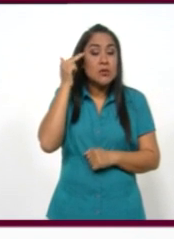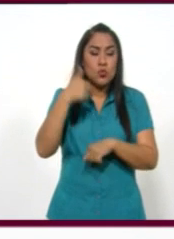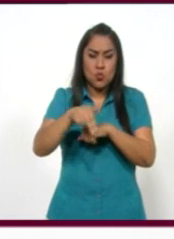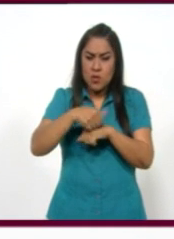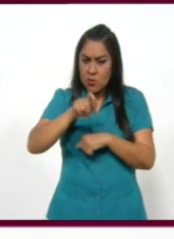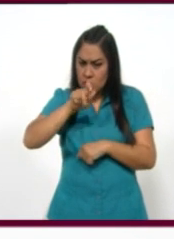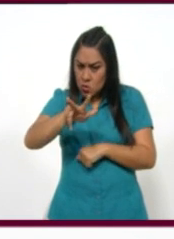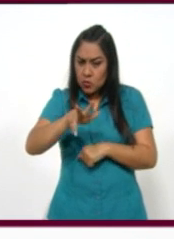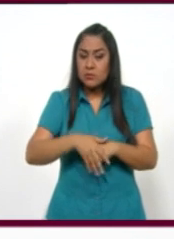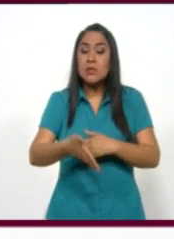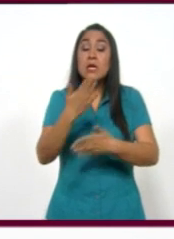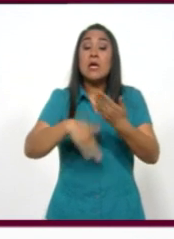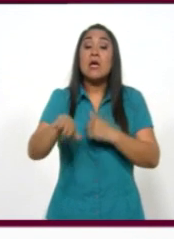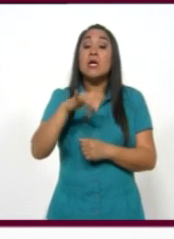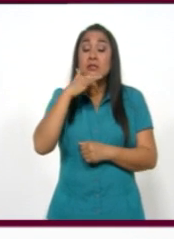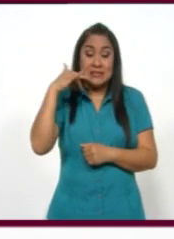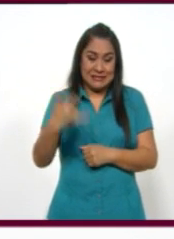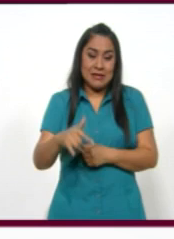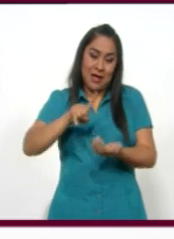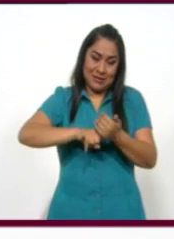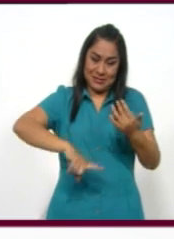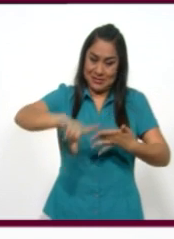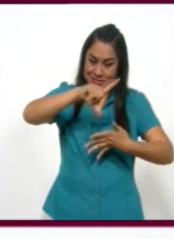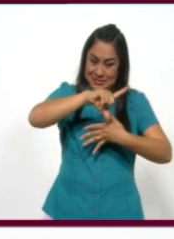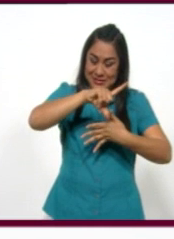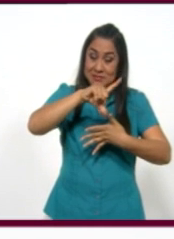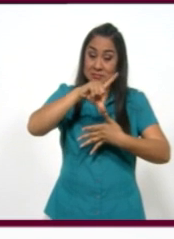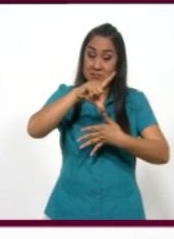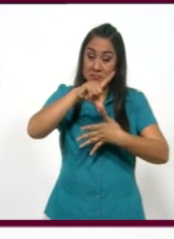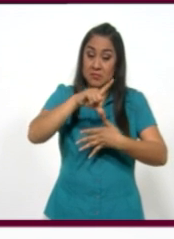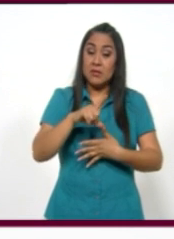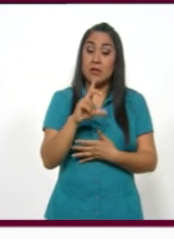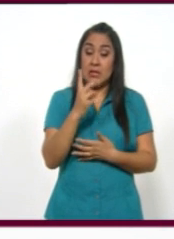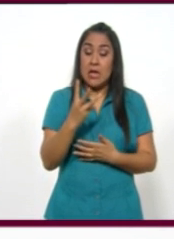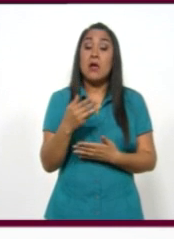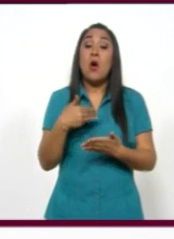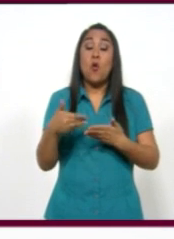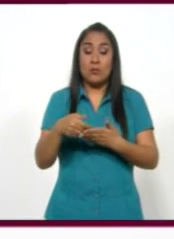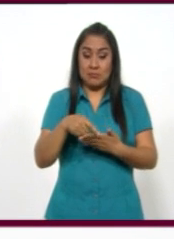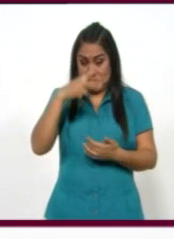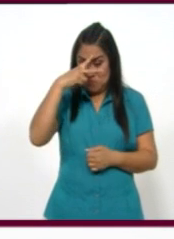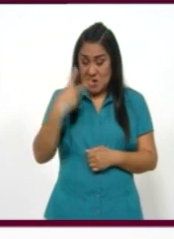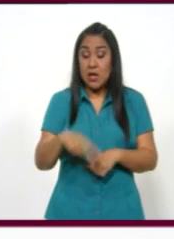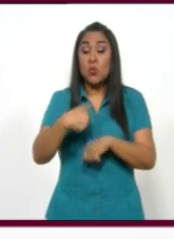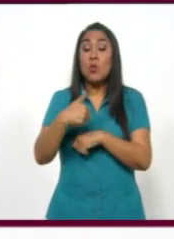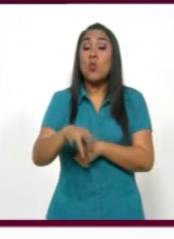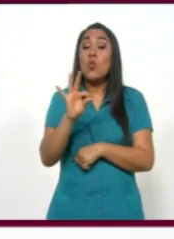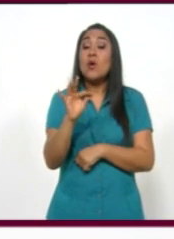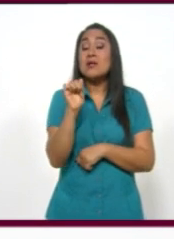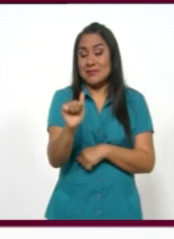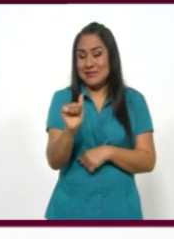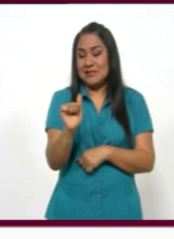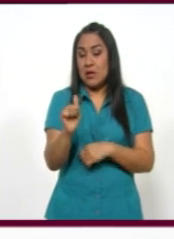28. Chile, un país latinoamericano, el único que no supera. Y nosotros tenemos el número 46, no